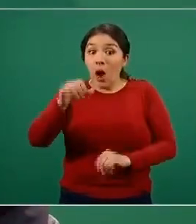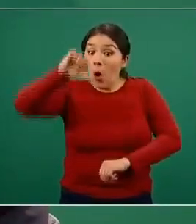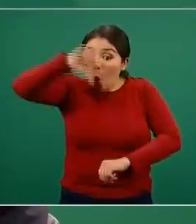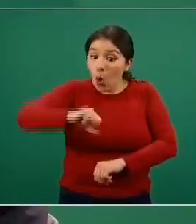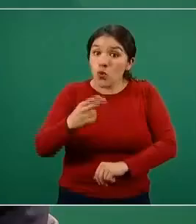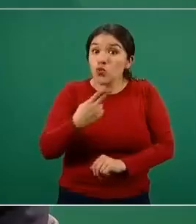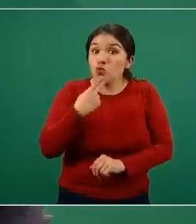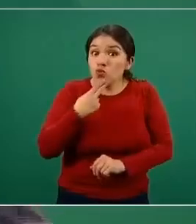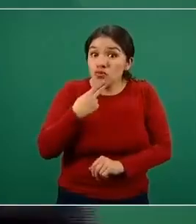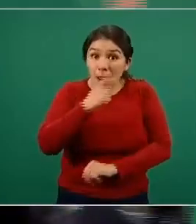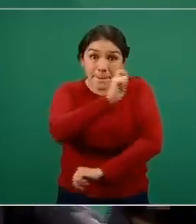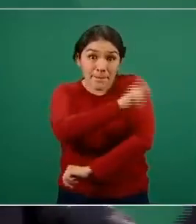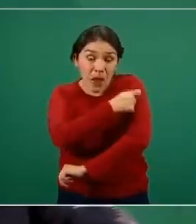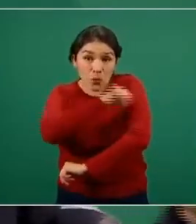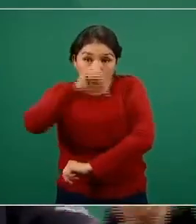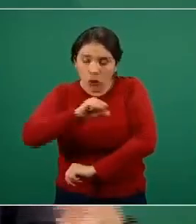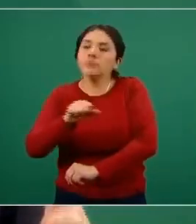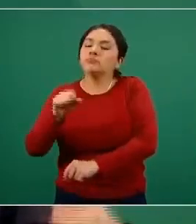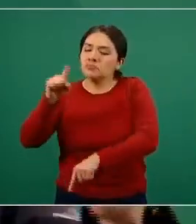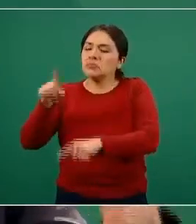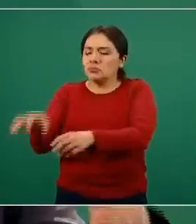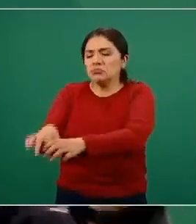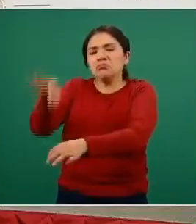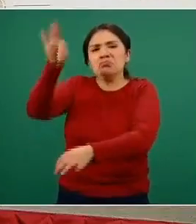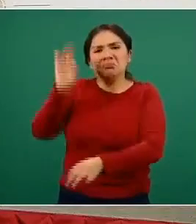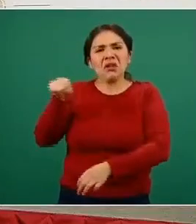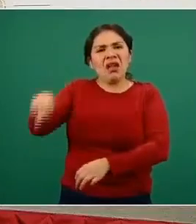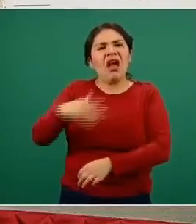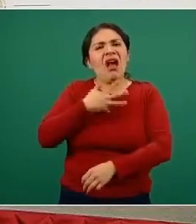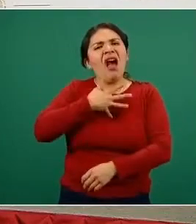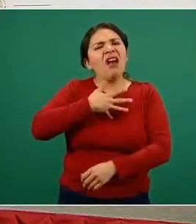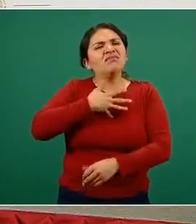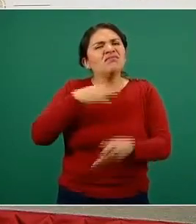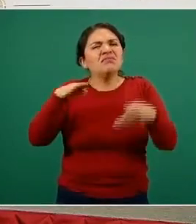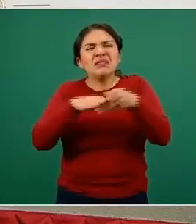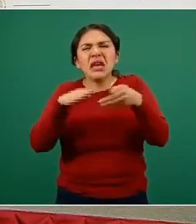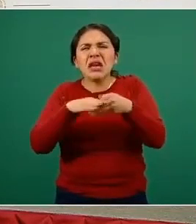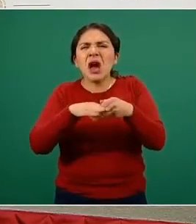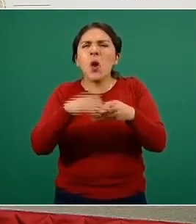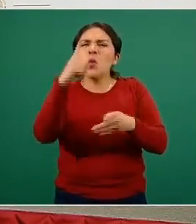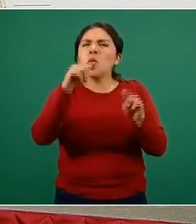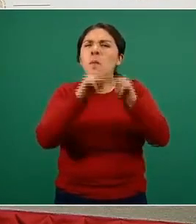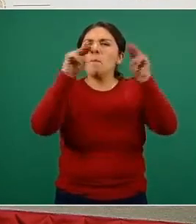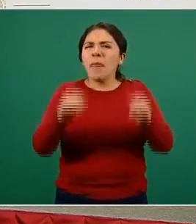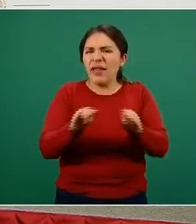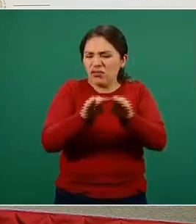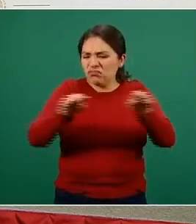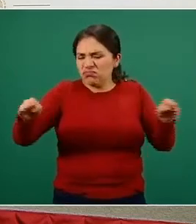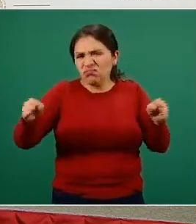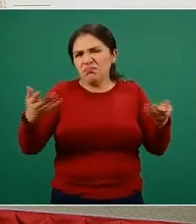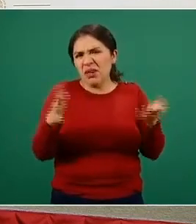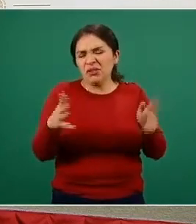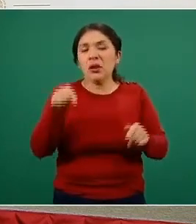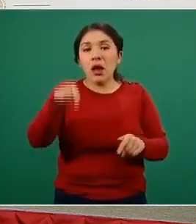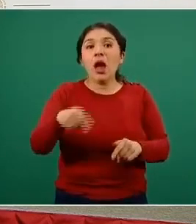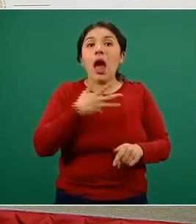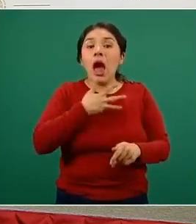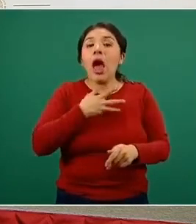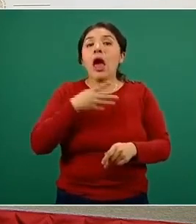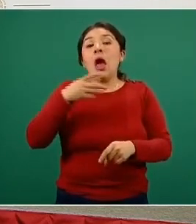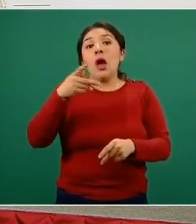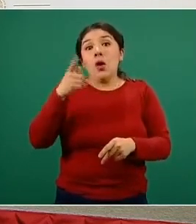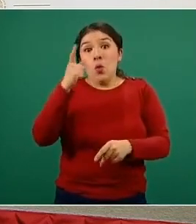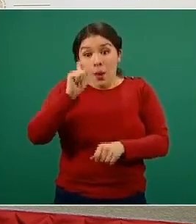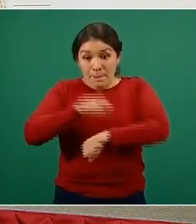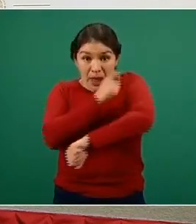de estos pequeños contenedores, tienen aproximadamente un poco más de un metro cúbico y se extrae el producto